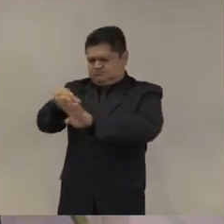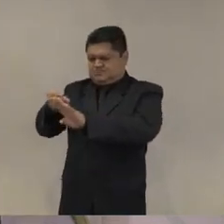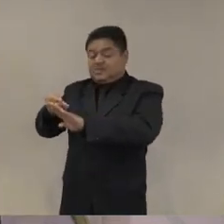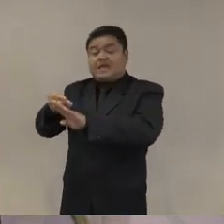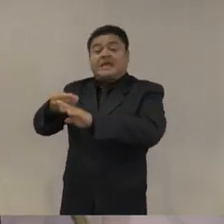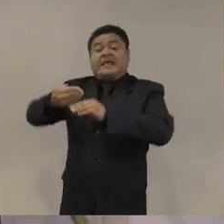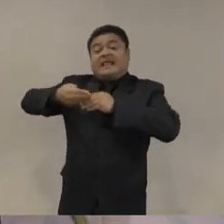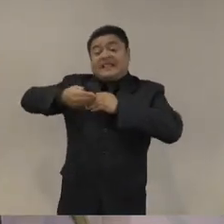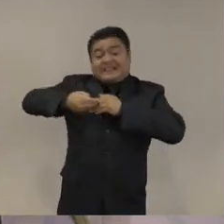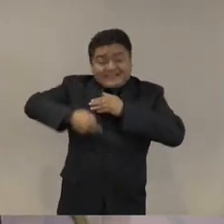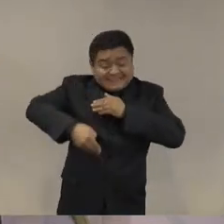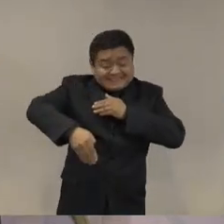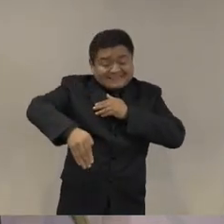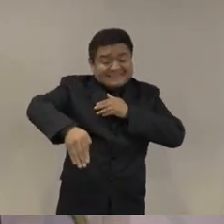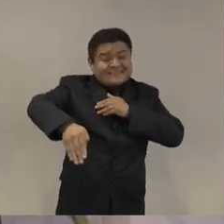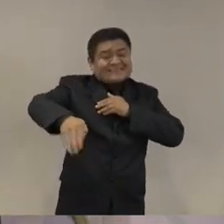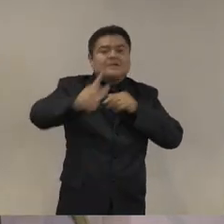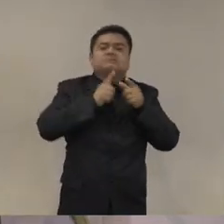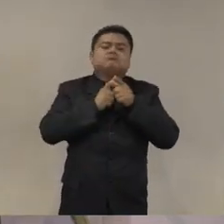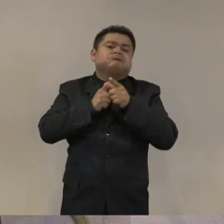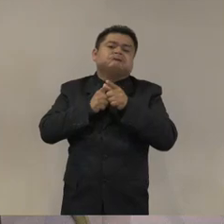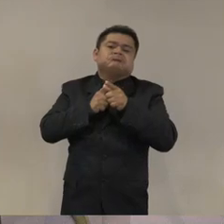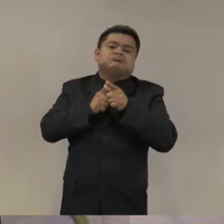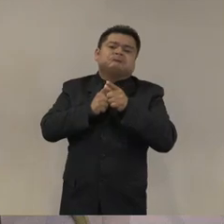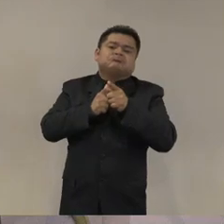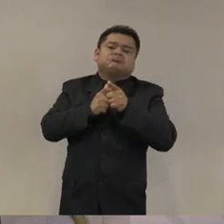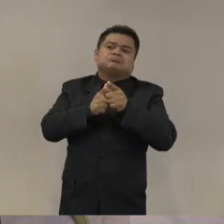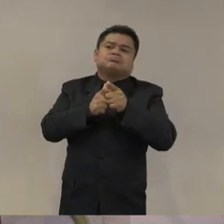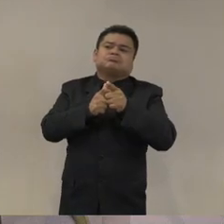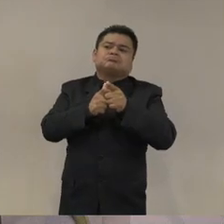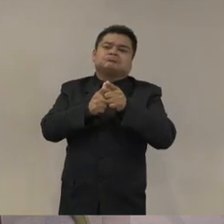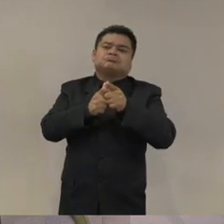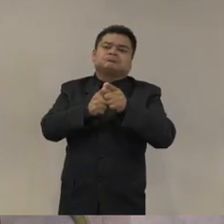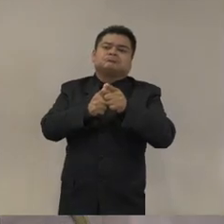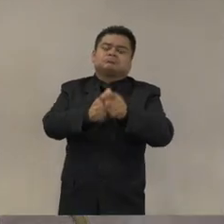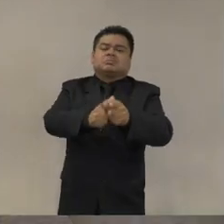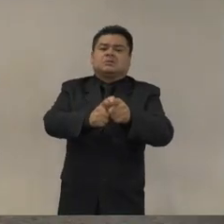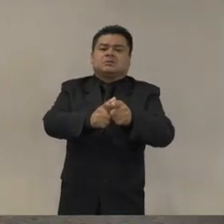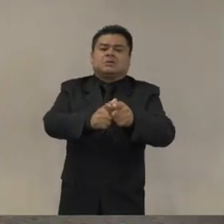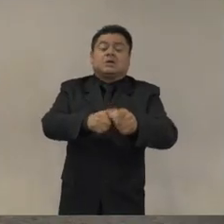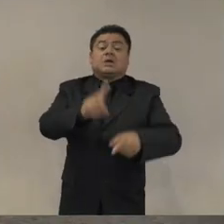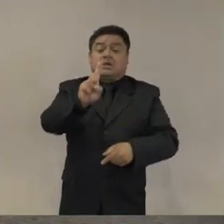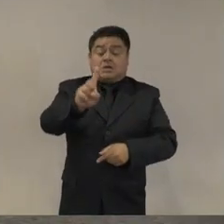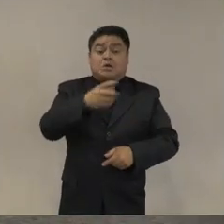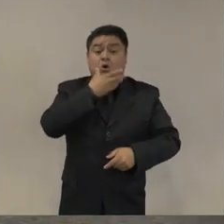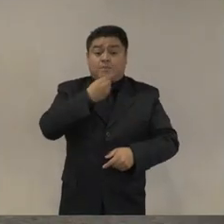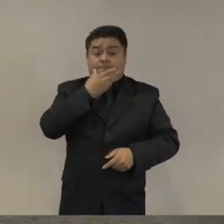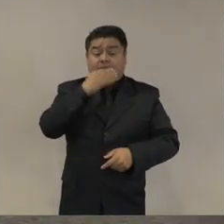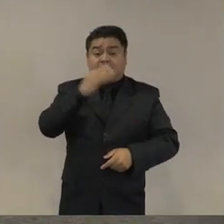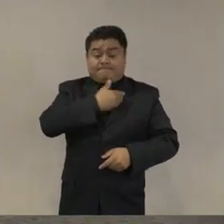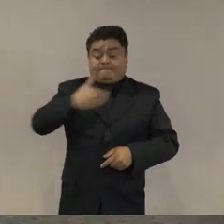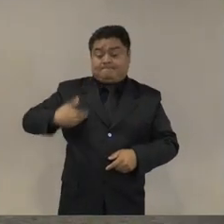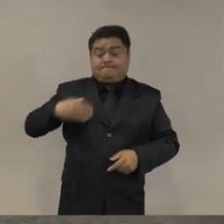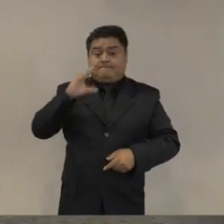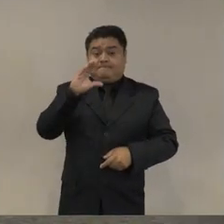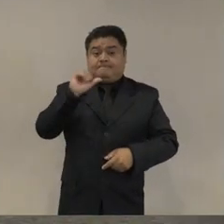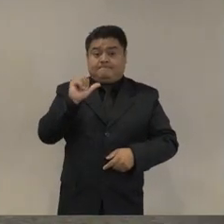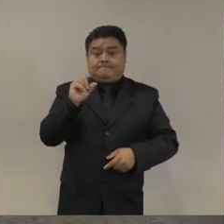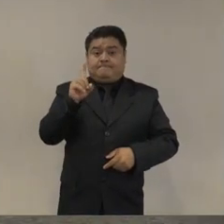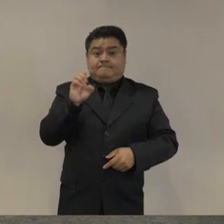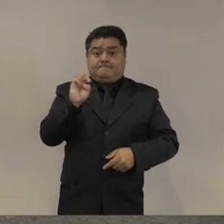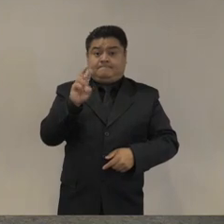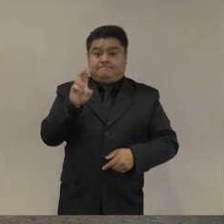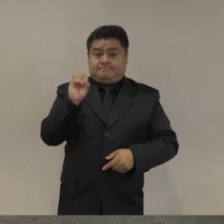la fecha lo que vemos es una continuidad la guerra contra las drogas no empezó con Calderón desde luego le da un spin